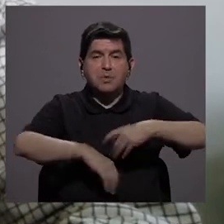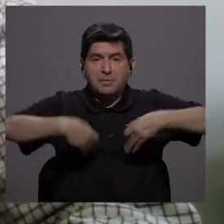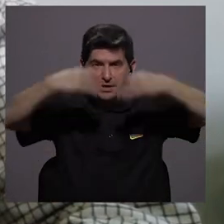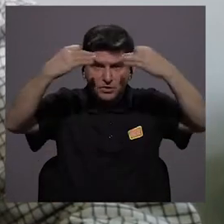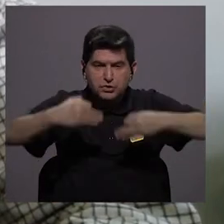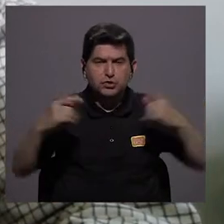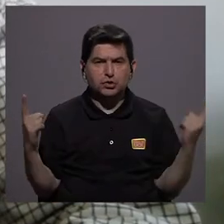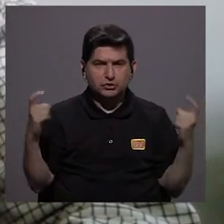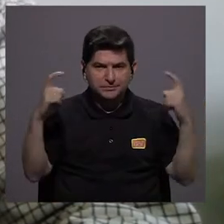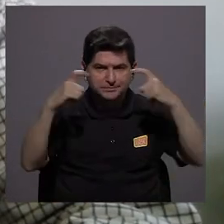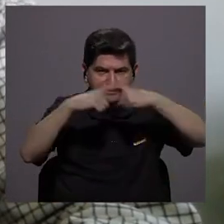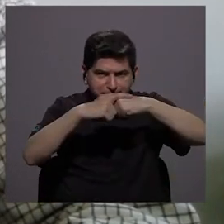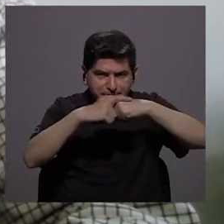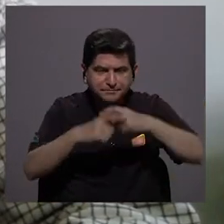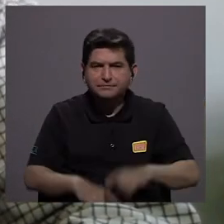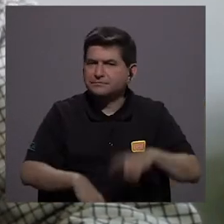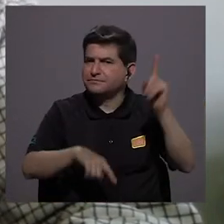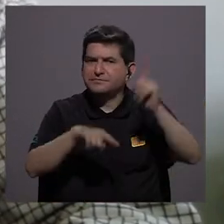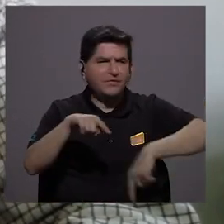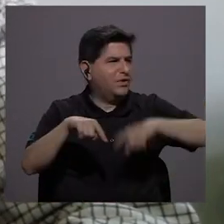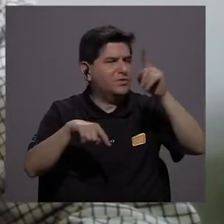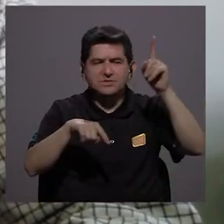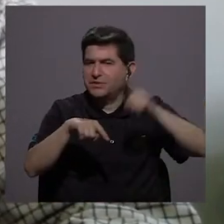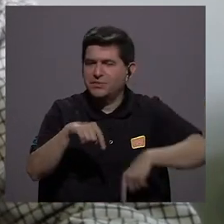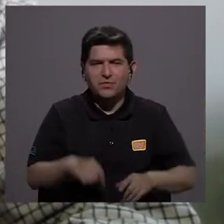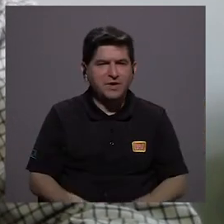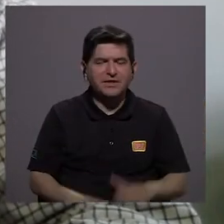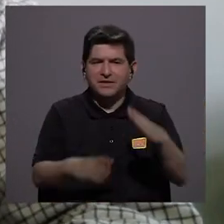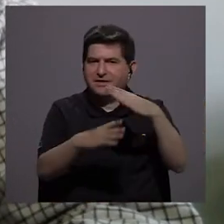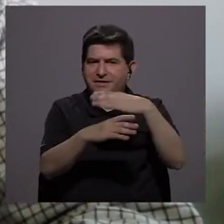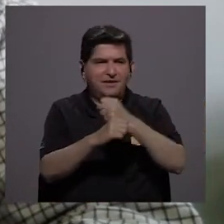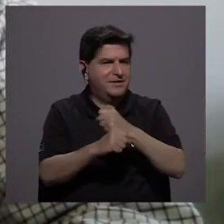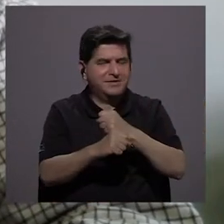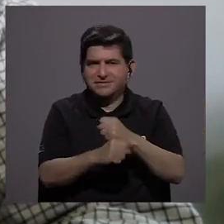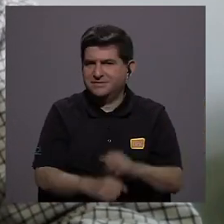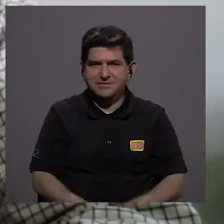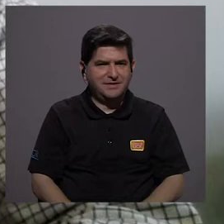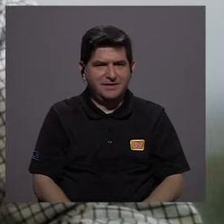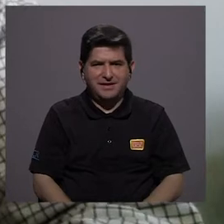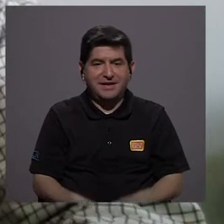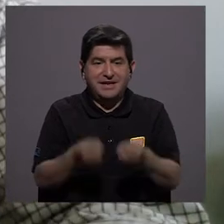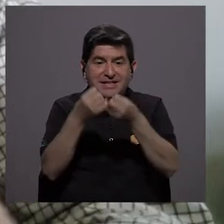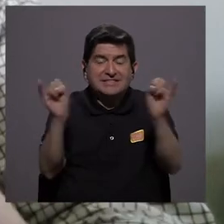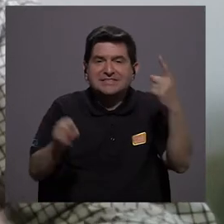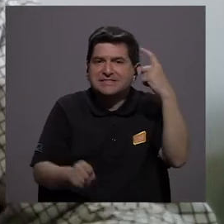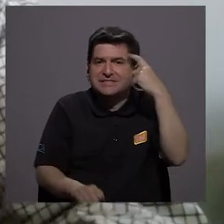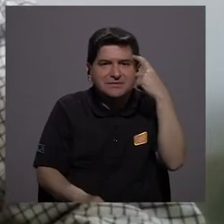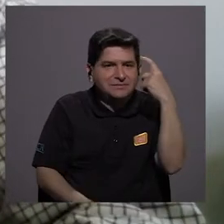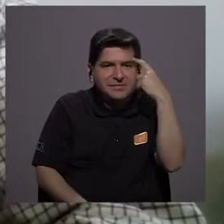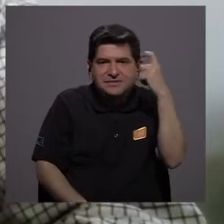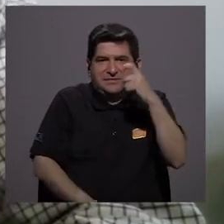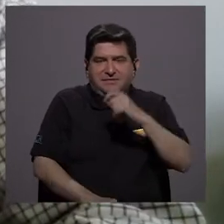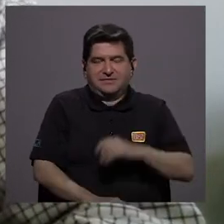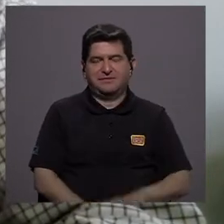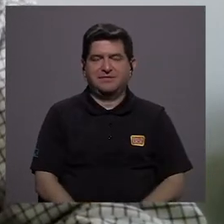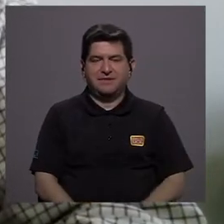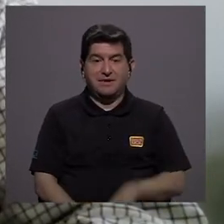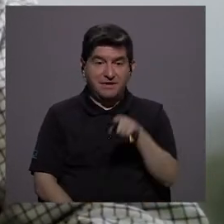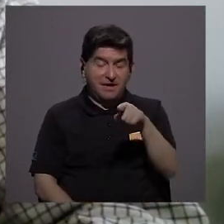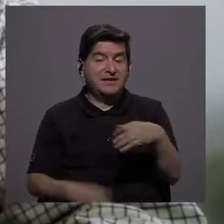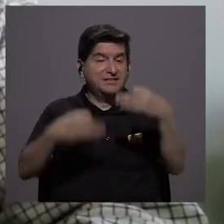hay que tomar decisiones complicadas, no se pueden tomar decisiones sin pensarlo mucho.